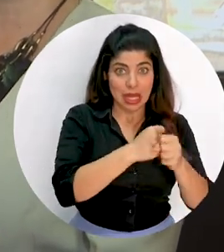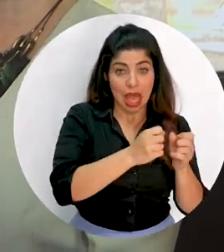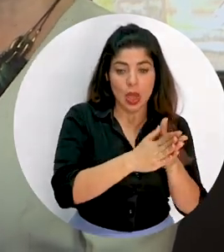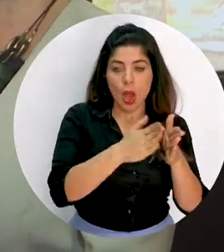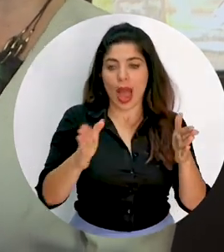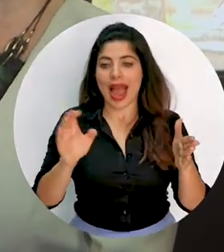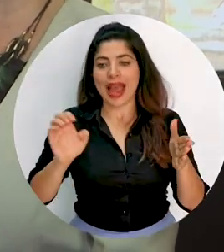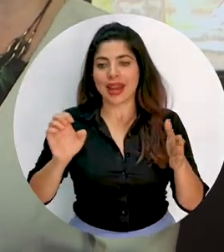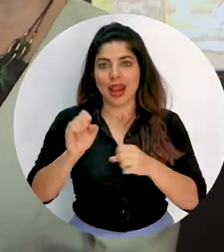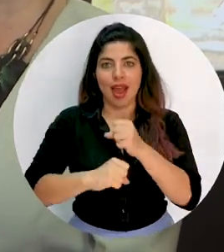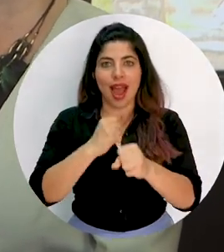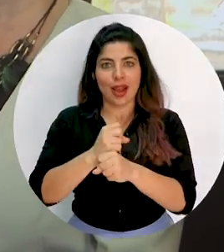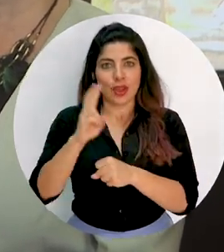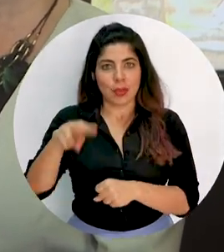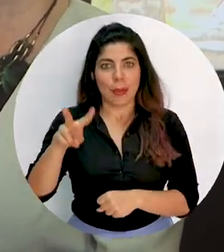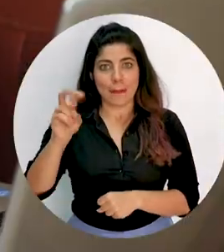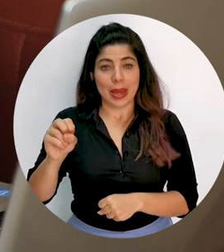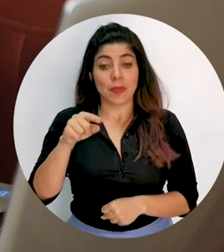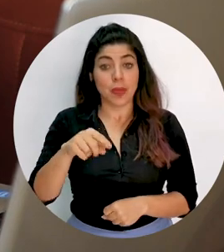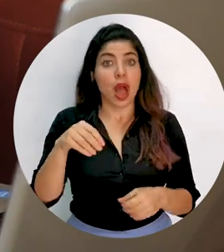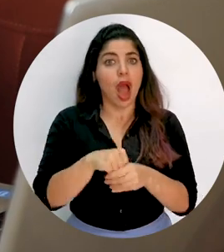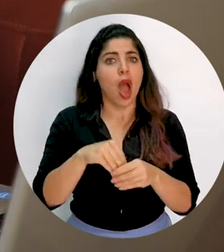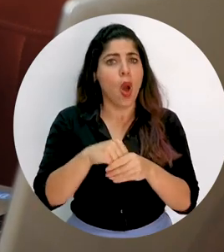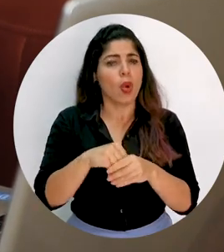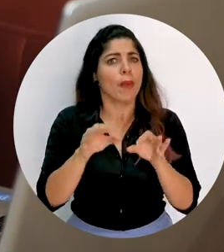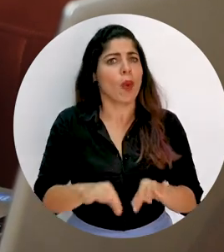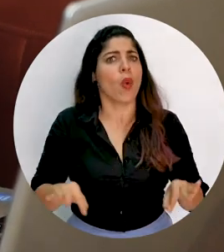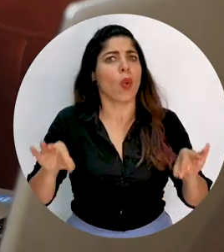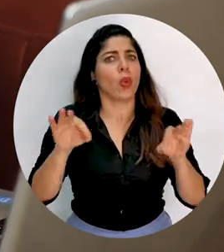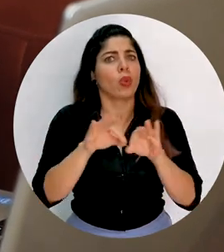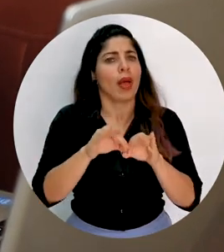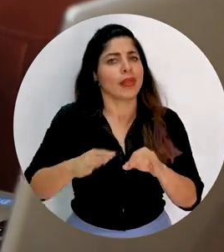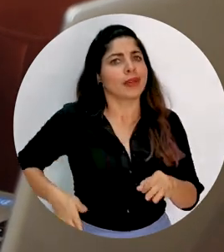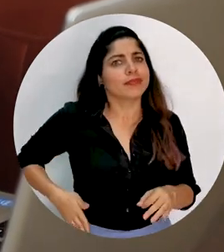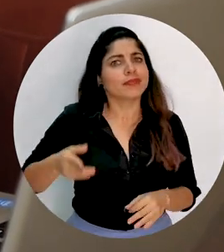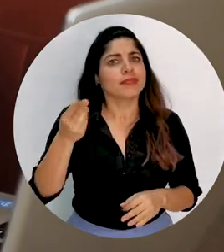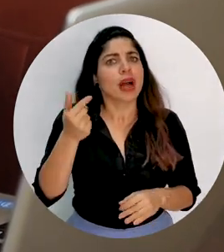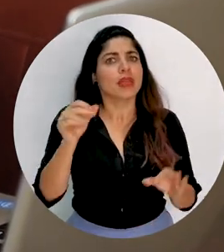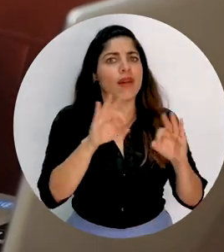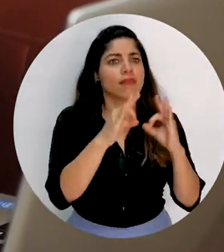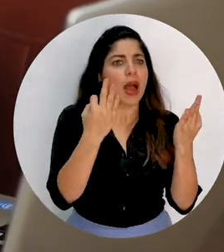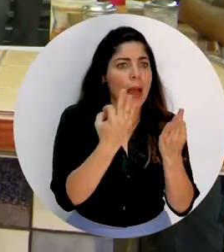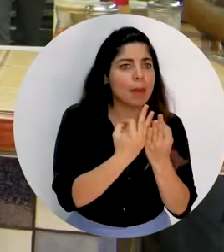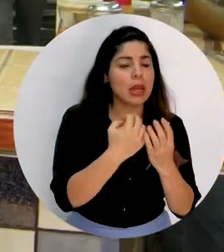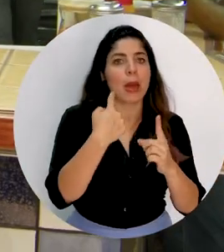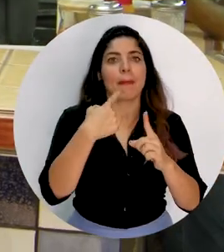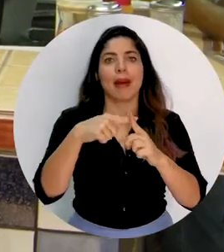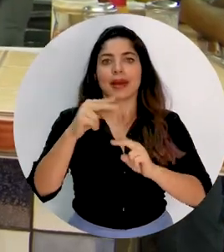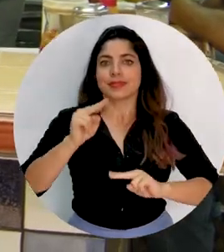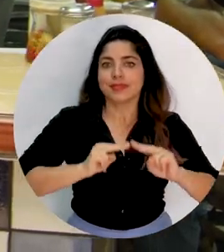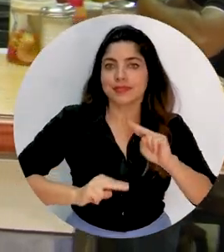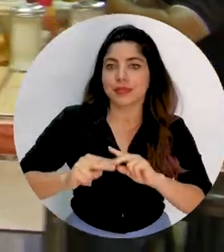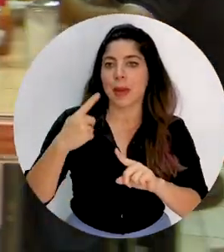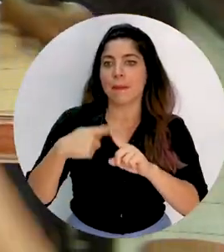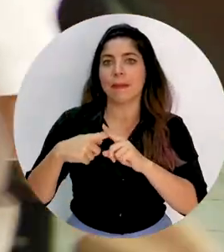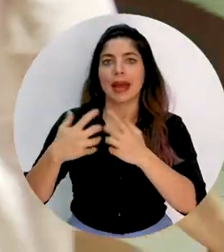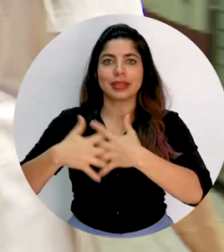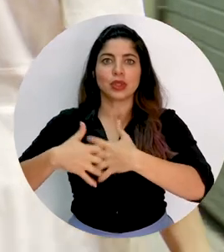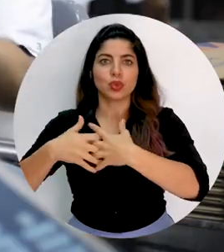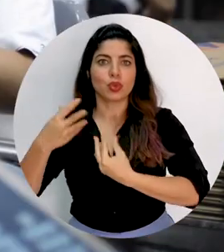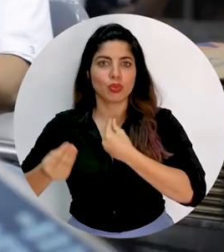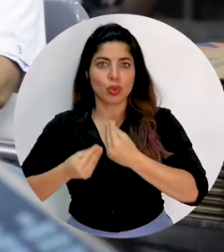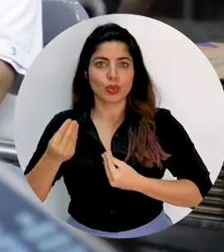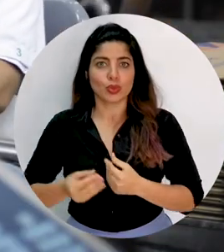de este año y enero del 2020. Esta acción significará un ahorro importante para los bolsillos de las familias, pero también para los